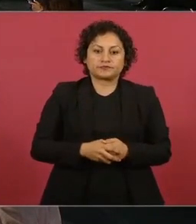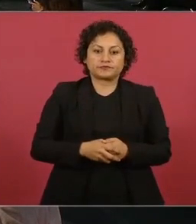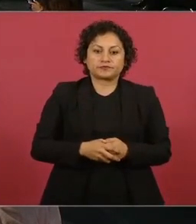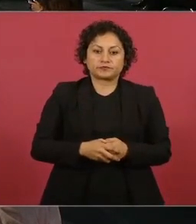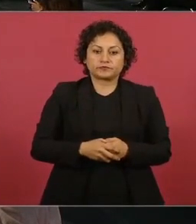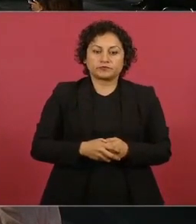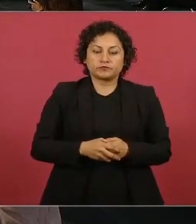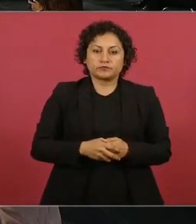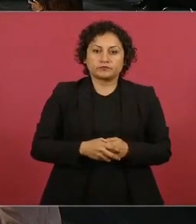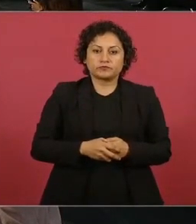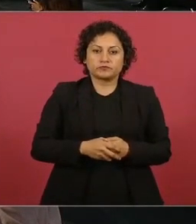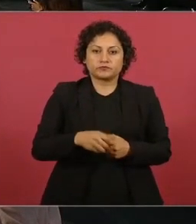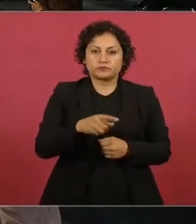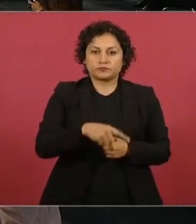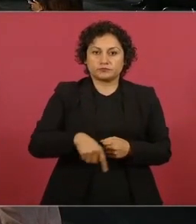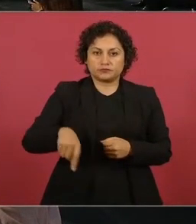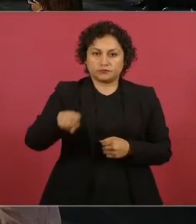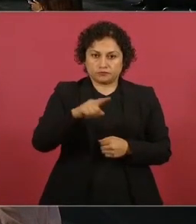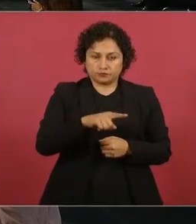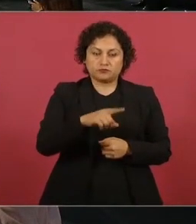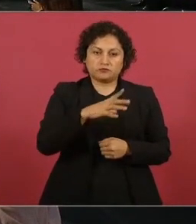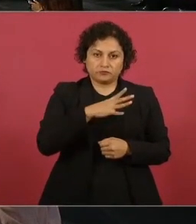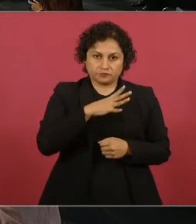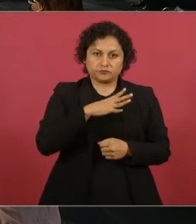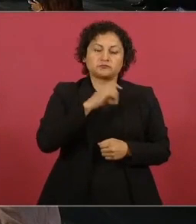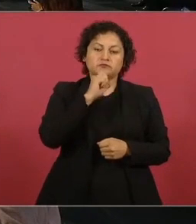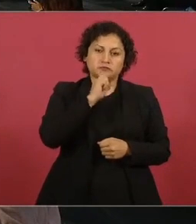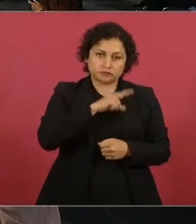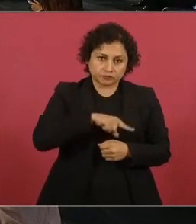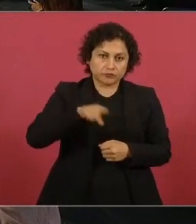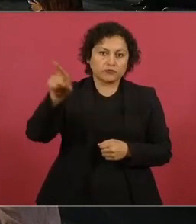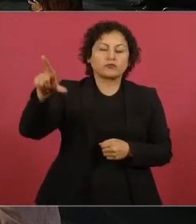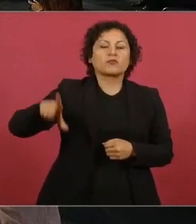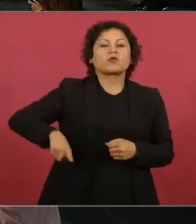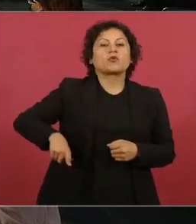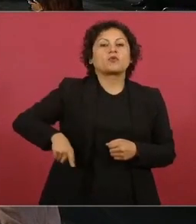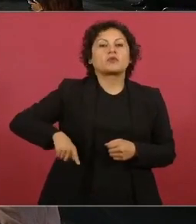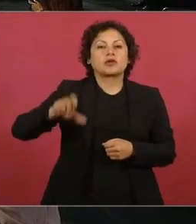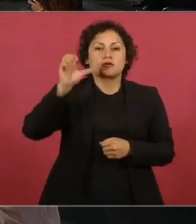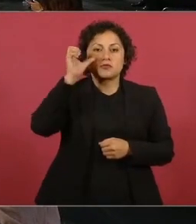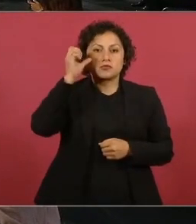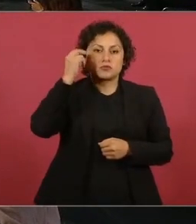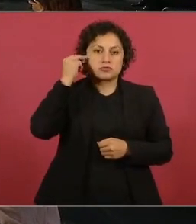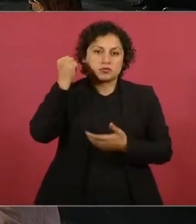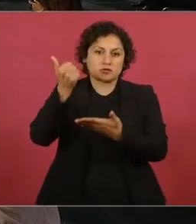del gobierno chino se comprometieron a ayudar lo mismo